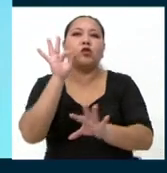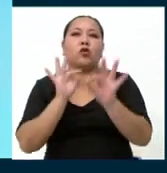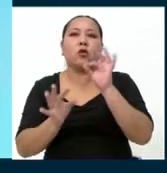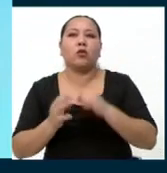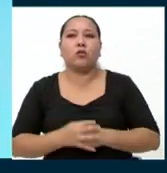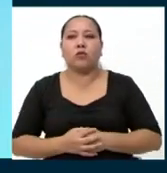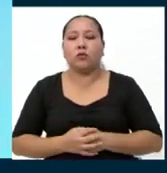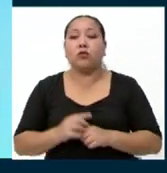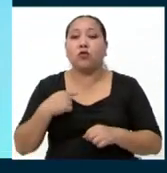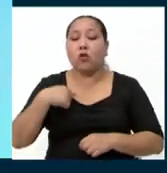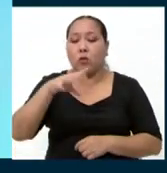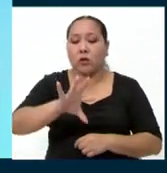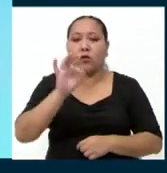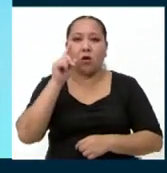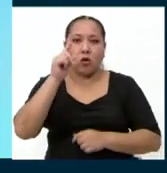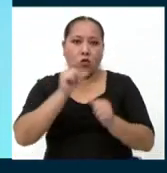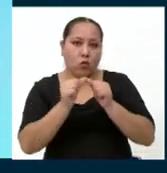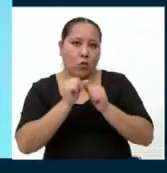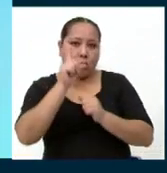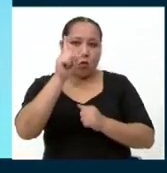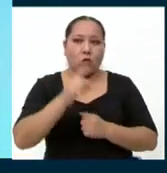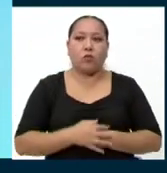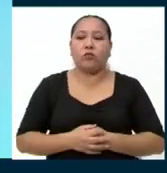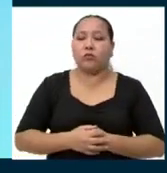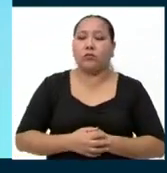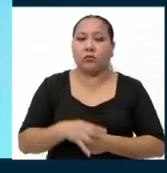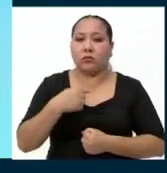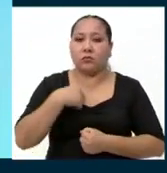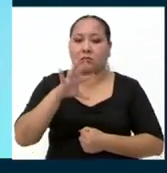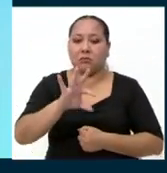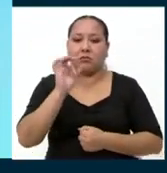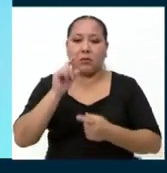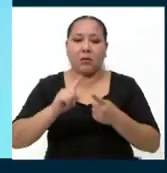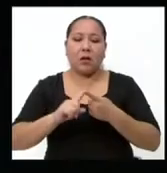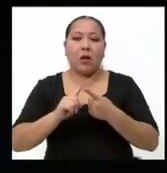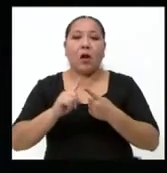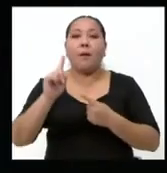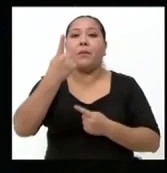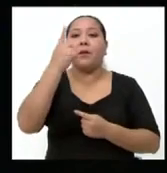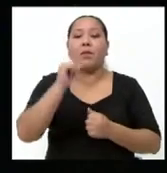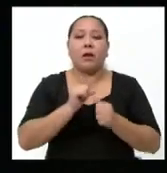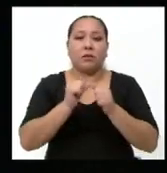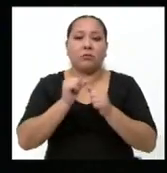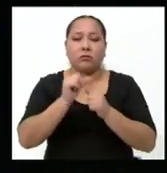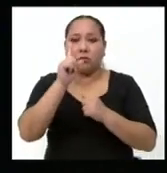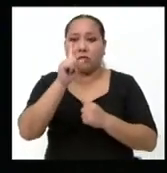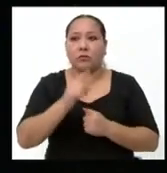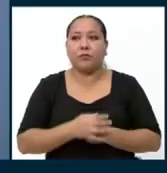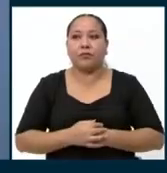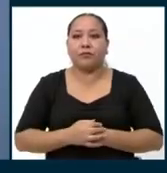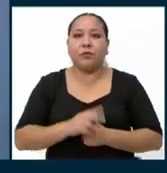Escogería número uno, ¿no? Muy bien, escoge la primera pregunta. Tiene dos minutos para responder. Adelante.